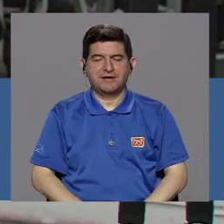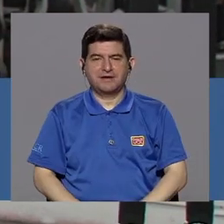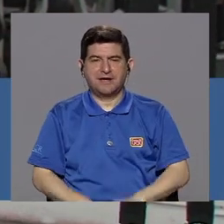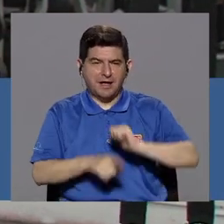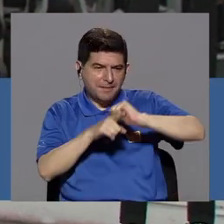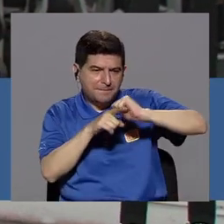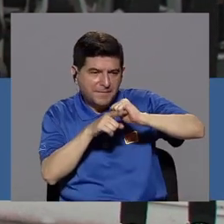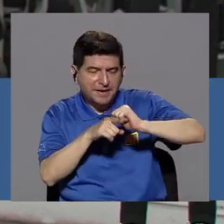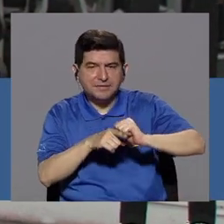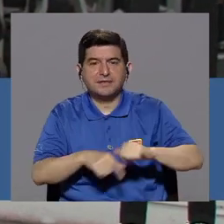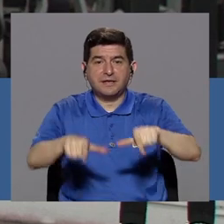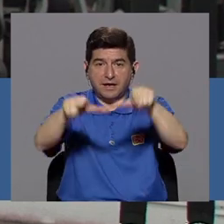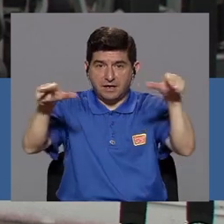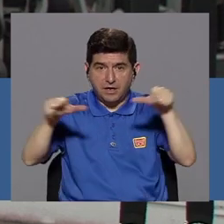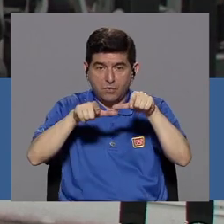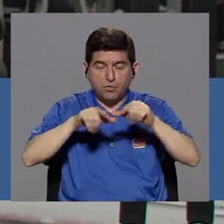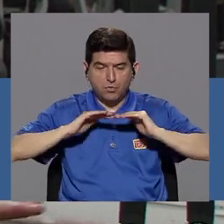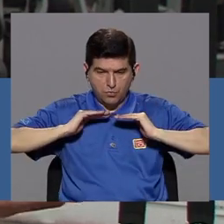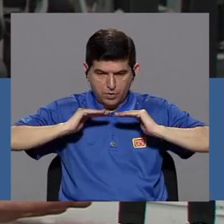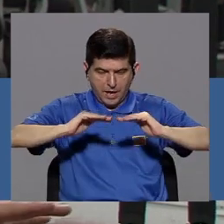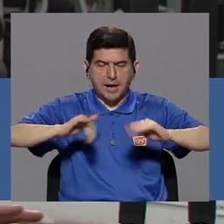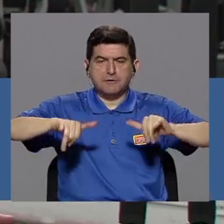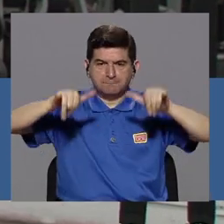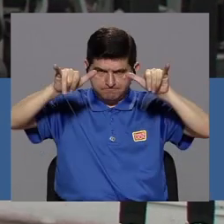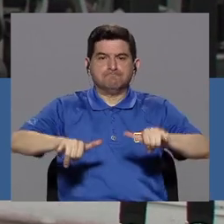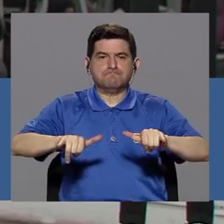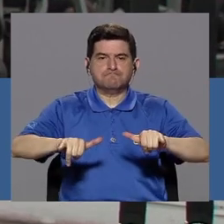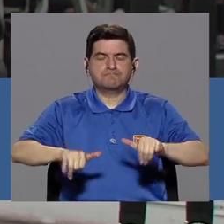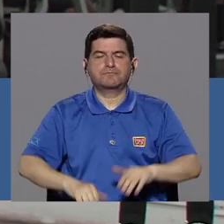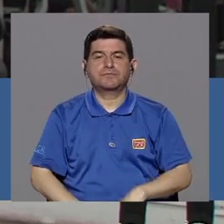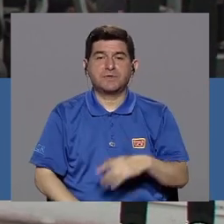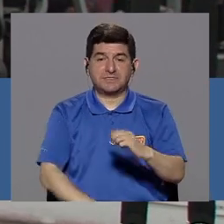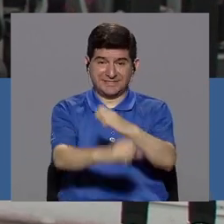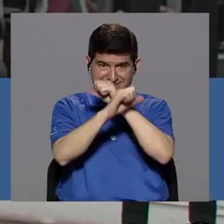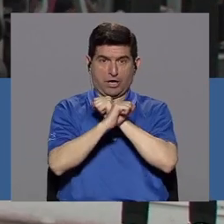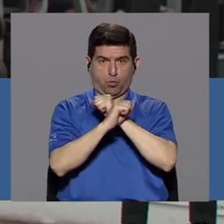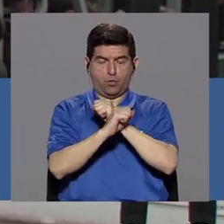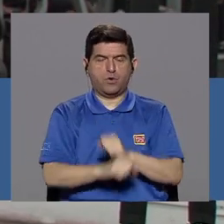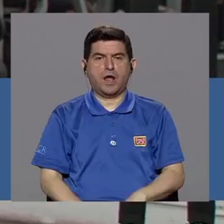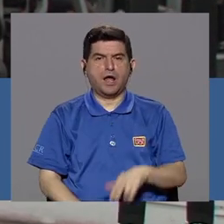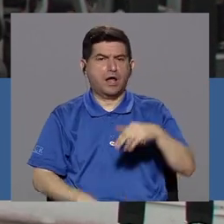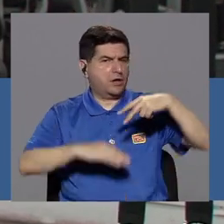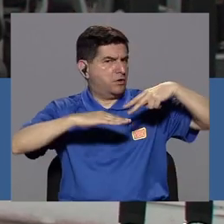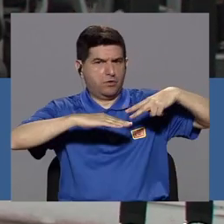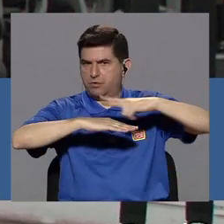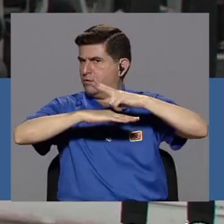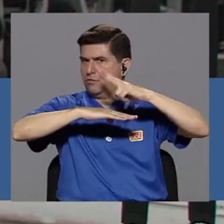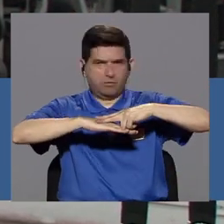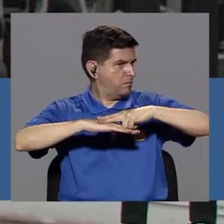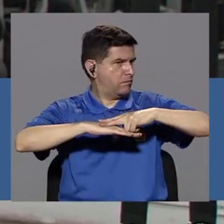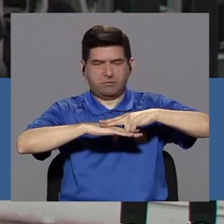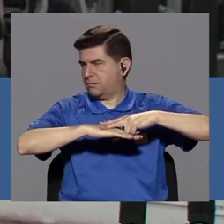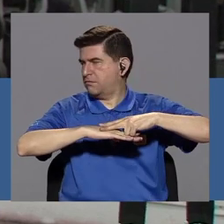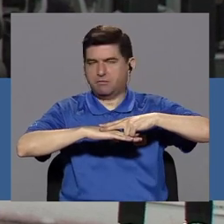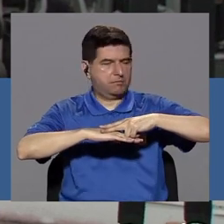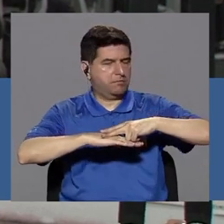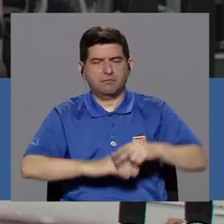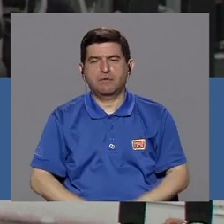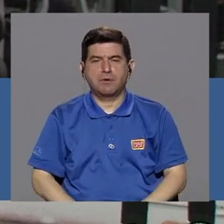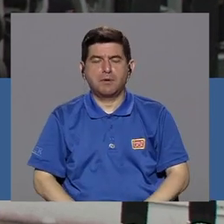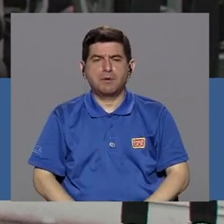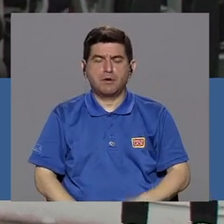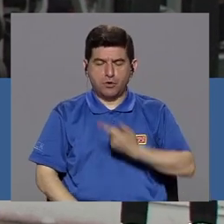el ejercicio en una superficie estable, siempre segura, que no nos permita resbalarnos,